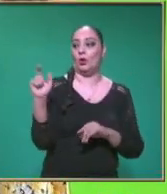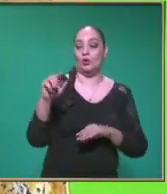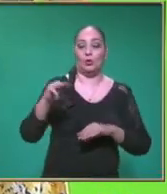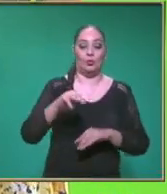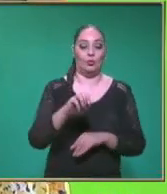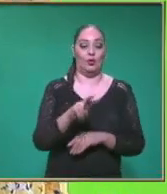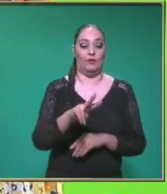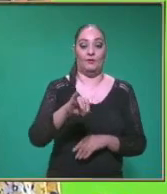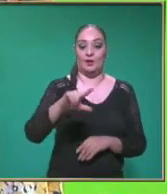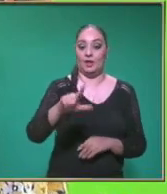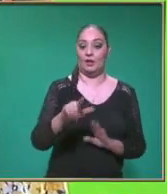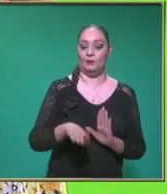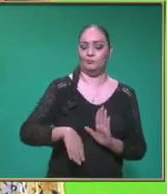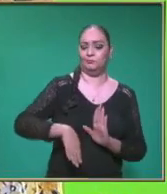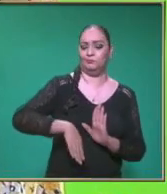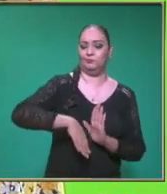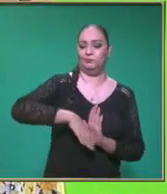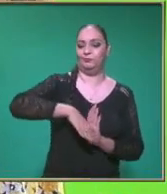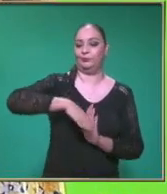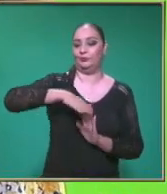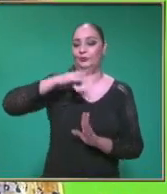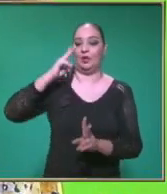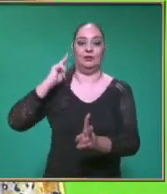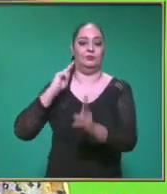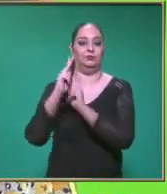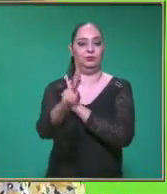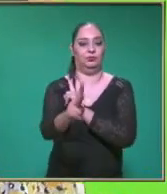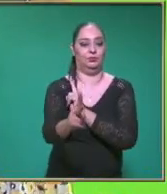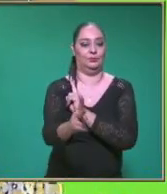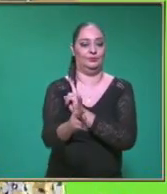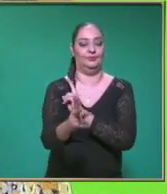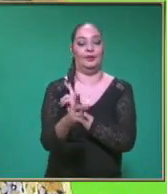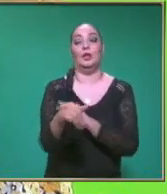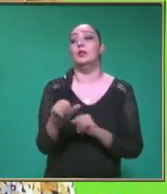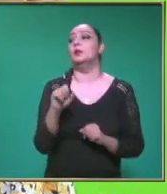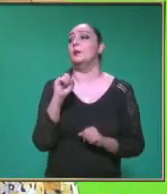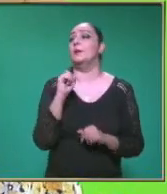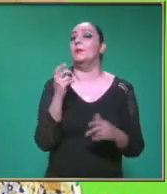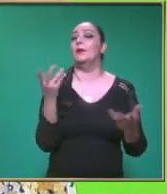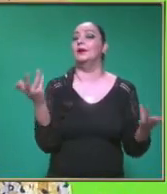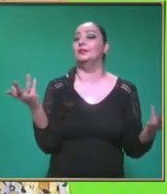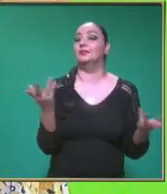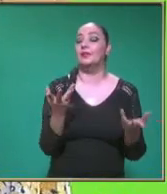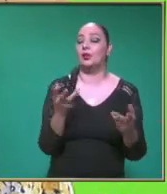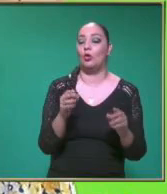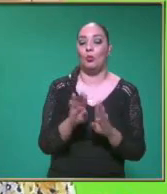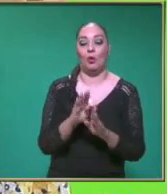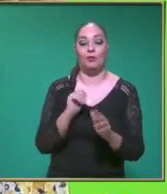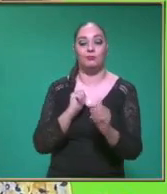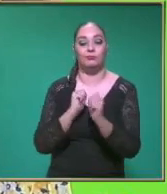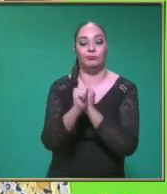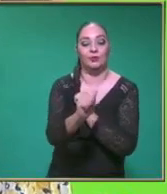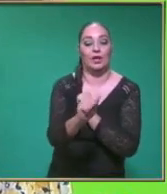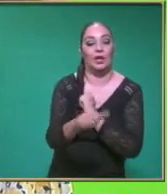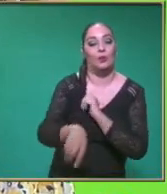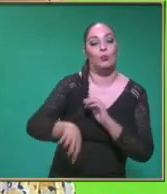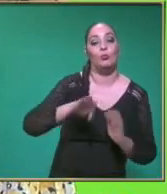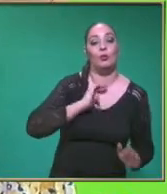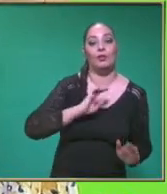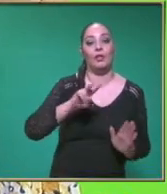Incremente O acelere ¿Verdad maestro? Y va a ser Una aceleración Negativa